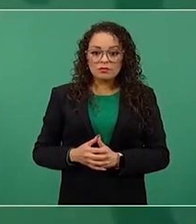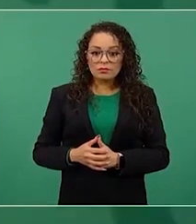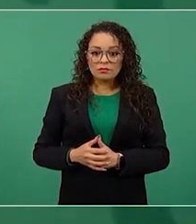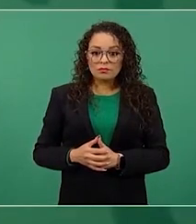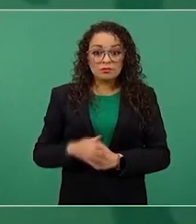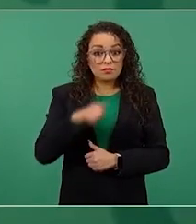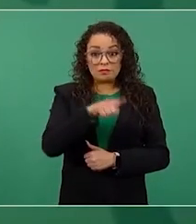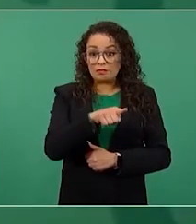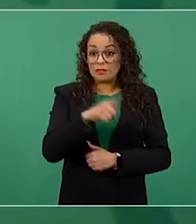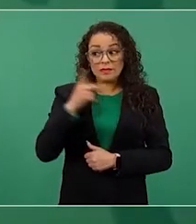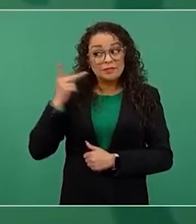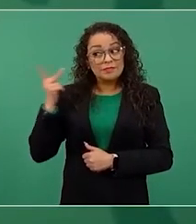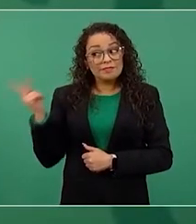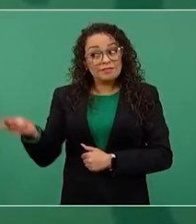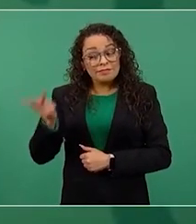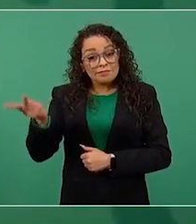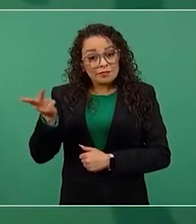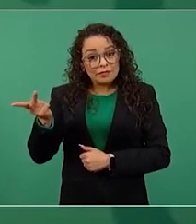ninguna pregunta